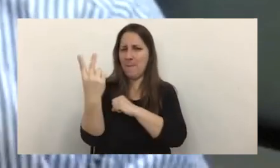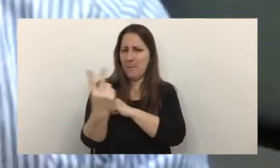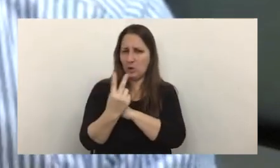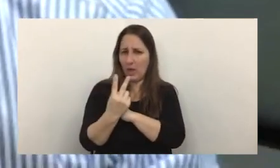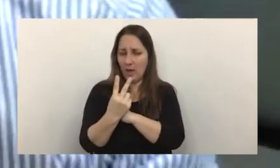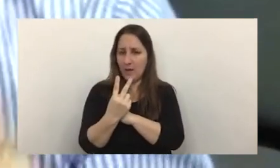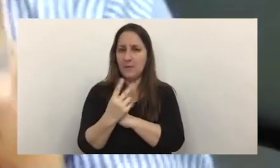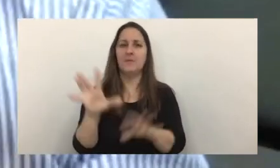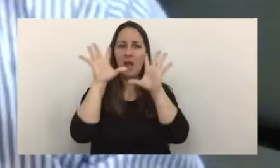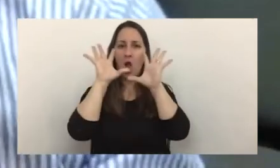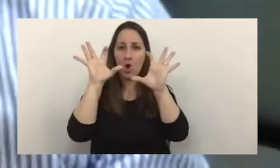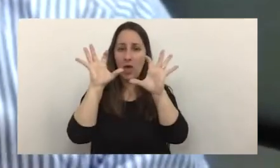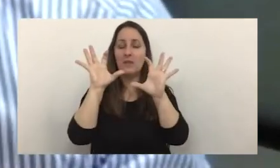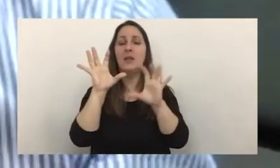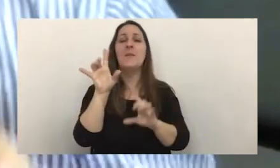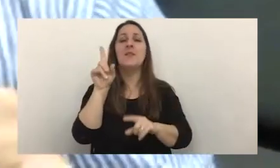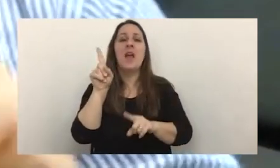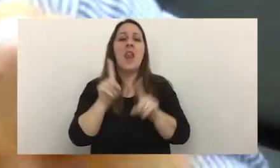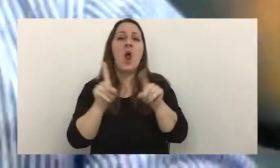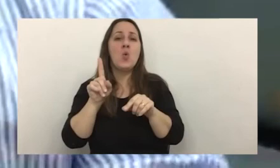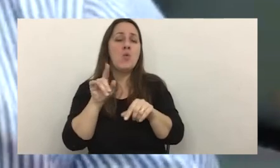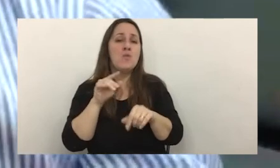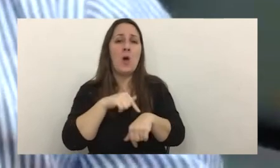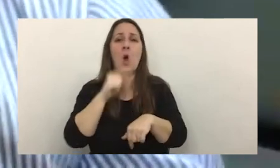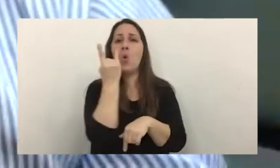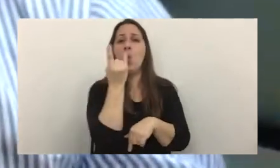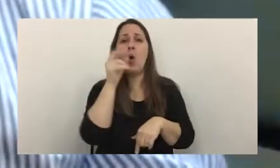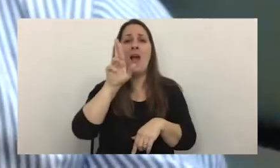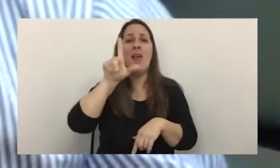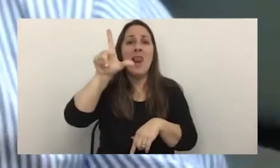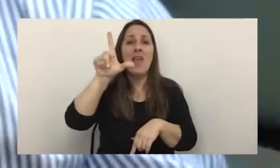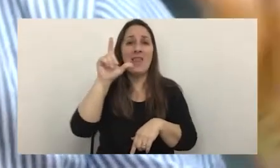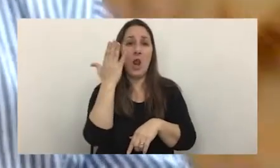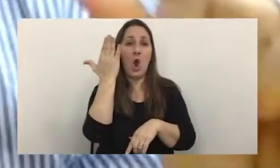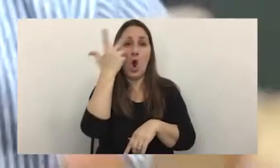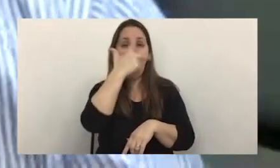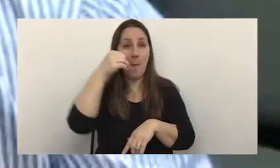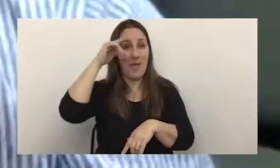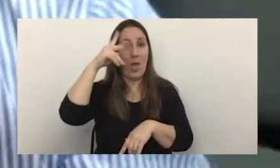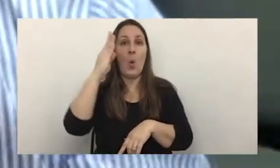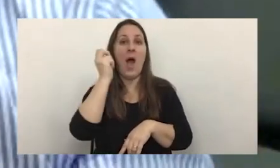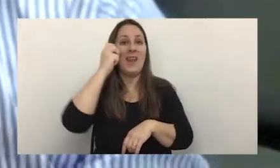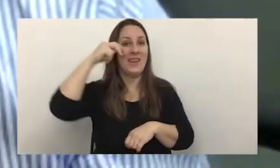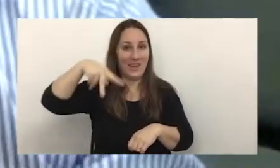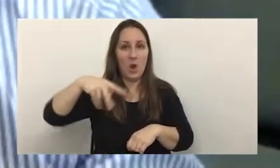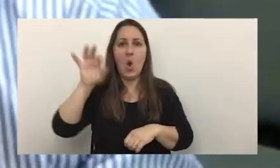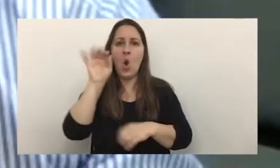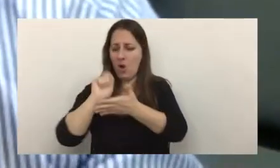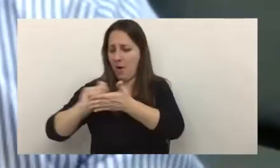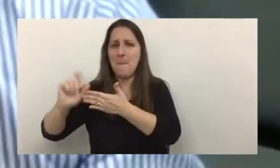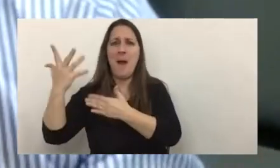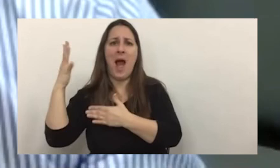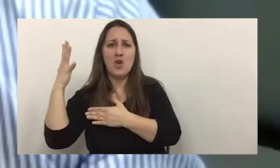grábense en algún lugar la url del home banking o escríbanla a mano